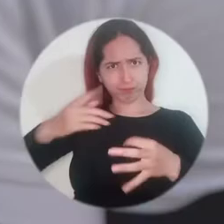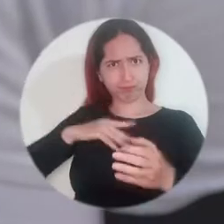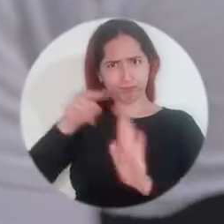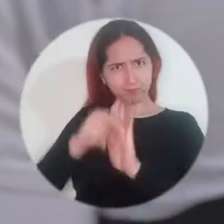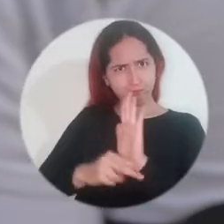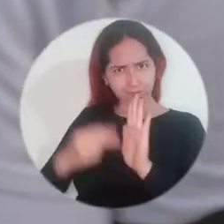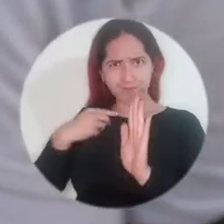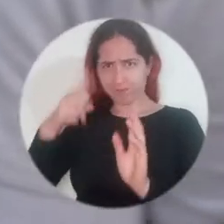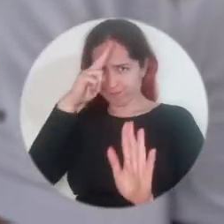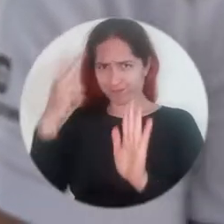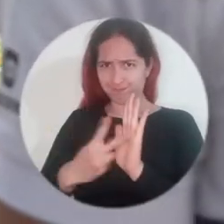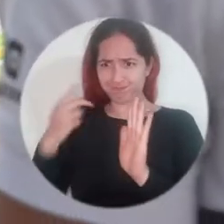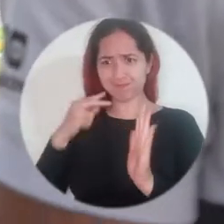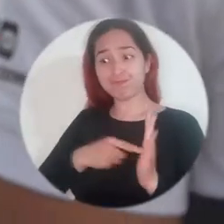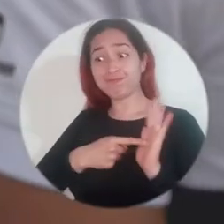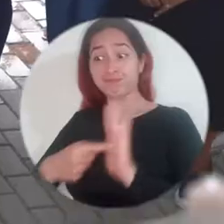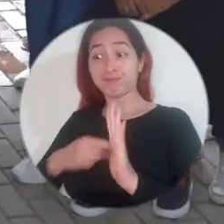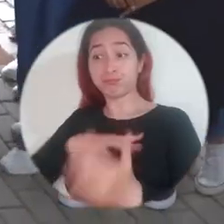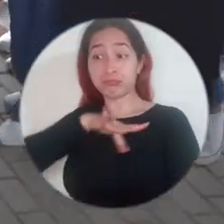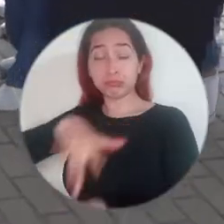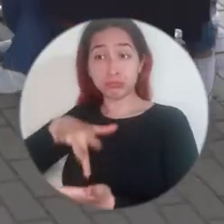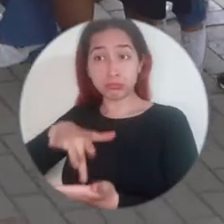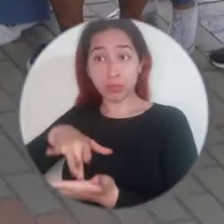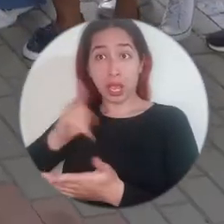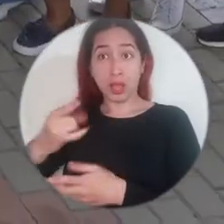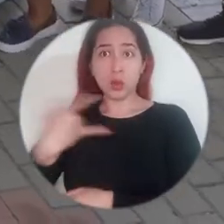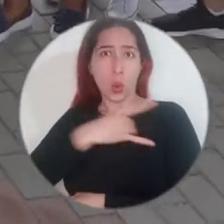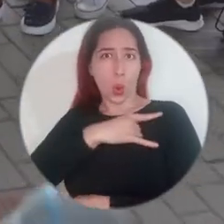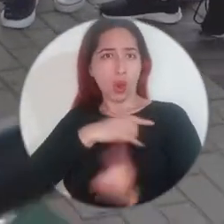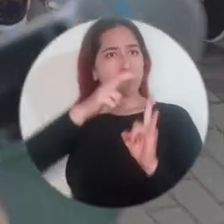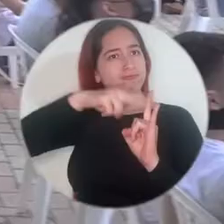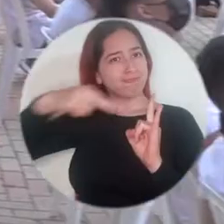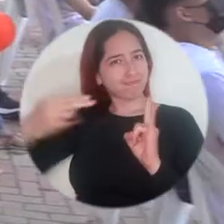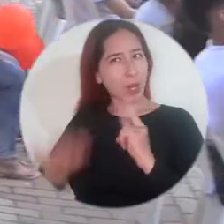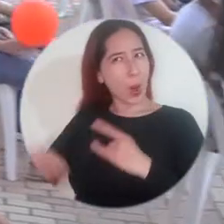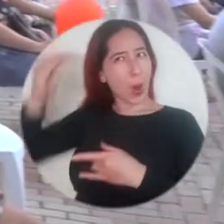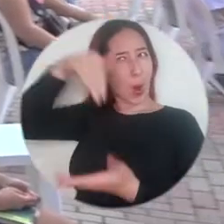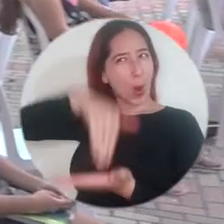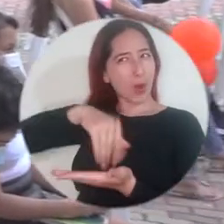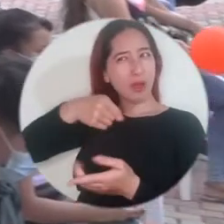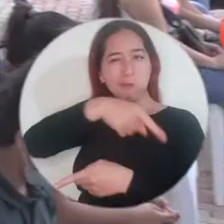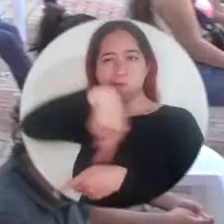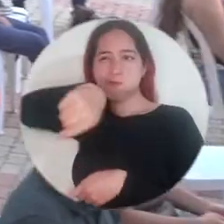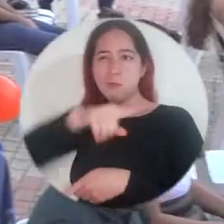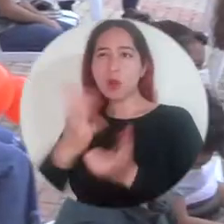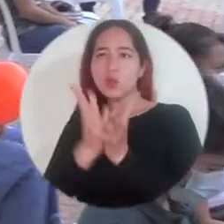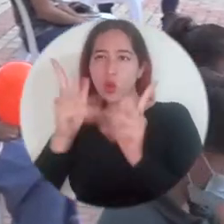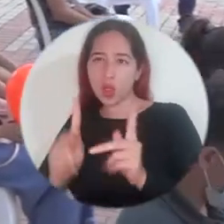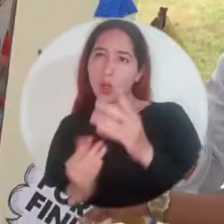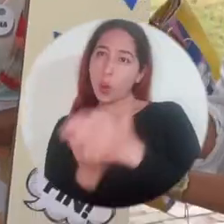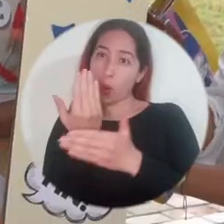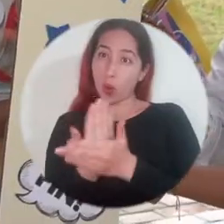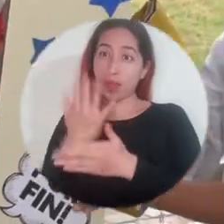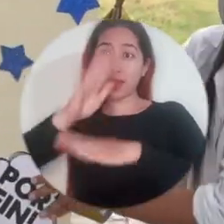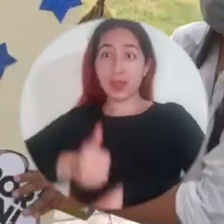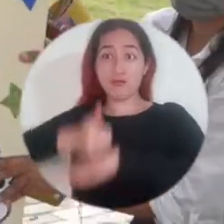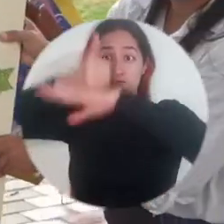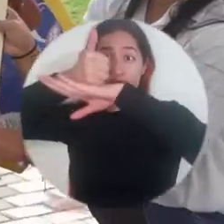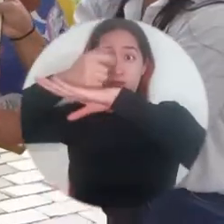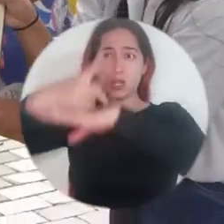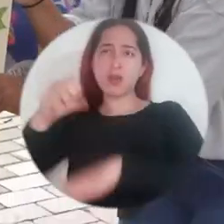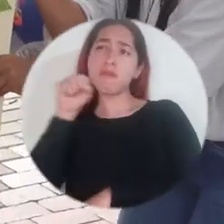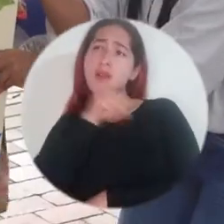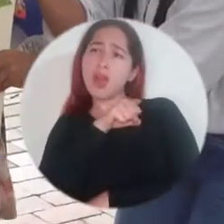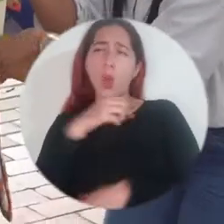retorno seguro, la Universidad del Magdalena volvió a dar la bienvenida de manera presencial a sus nuevos estudiantes. El rector Pablo Vera